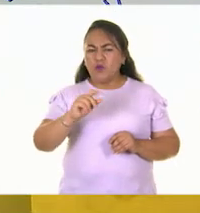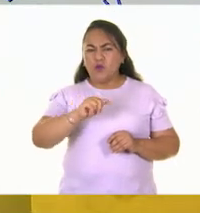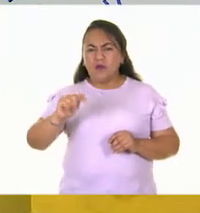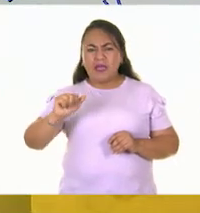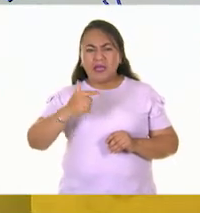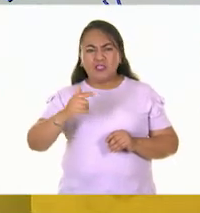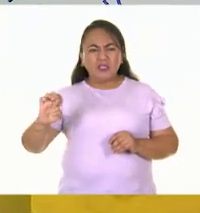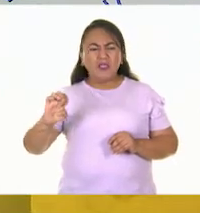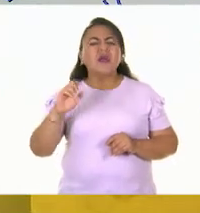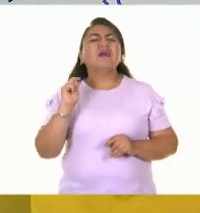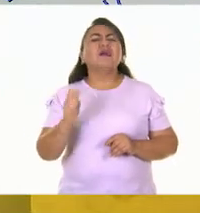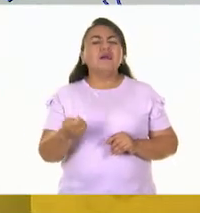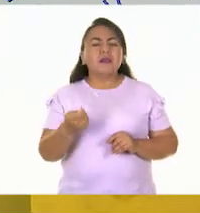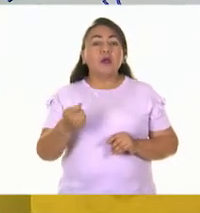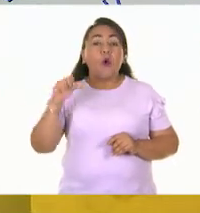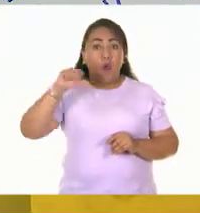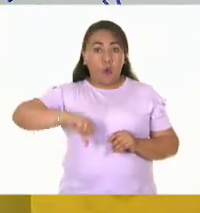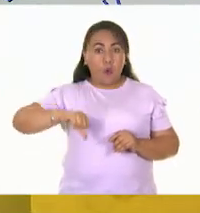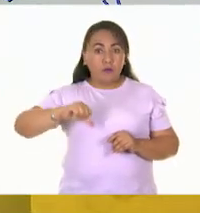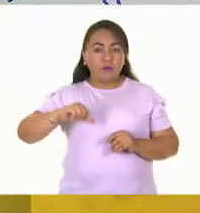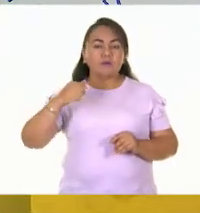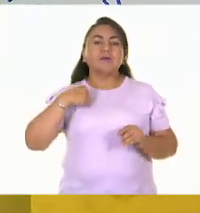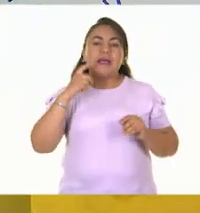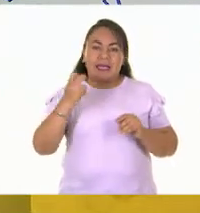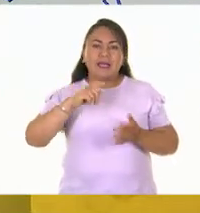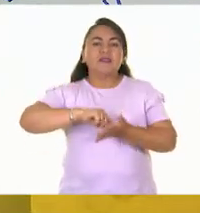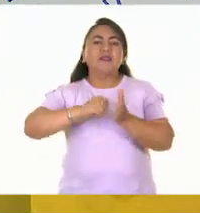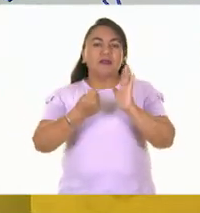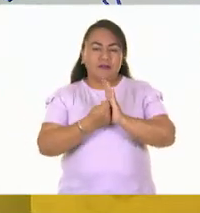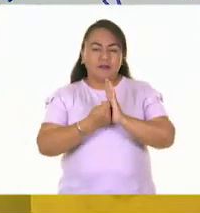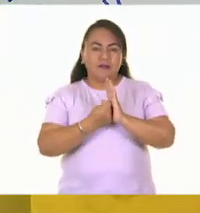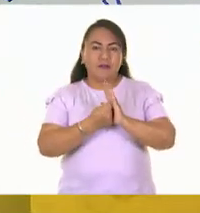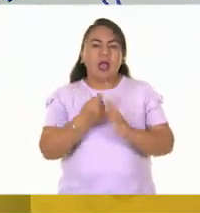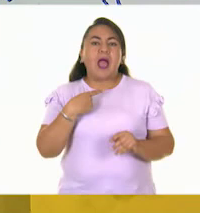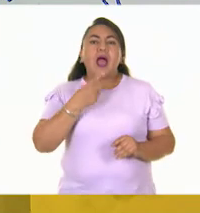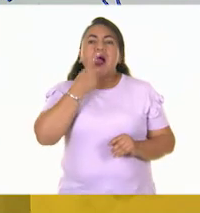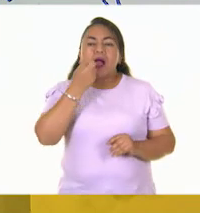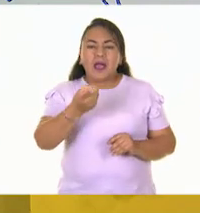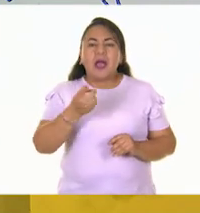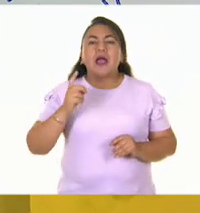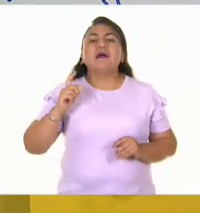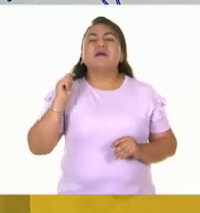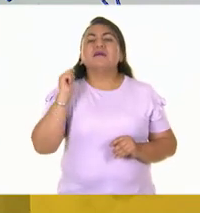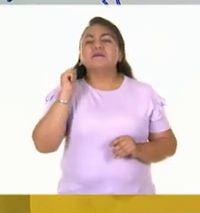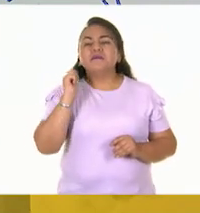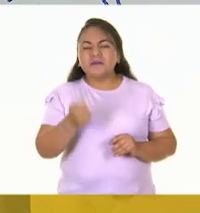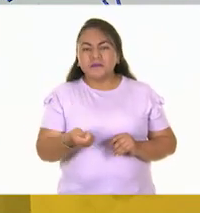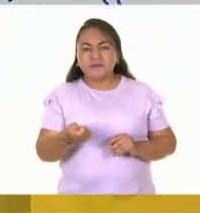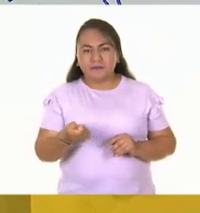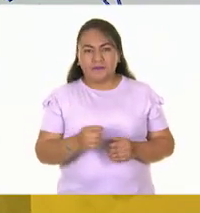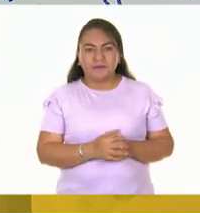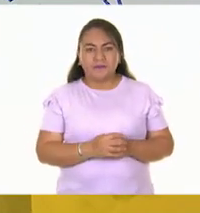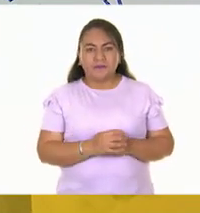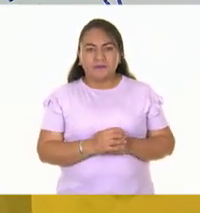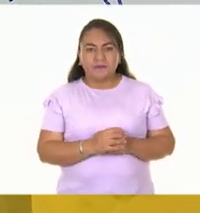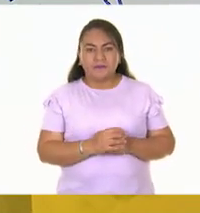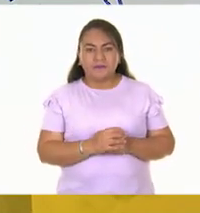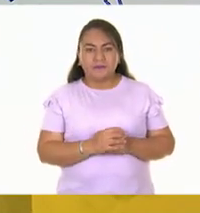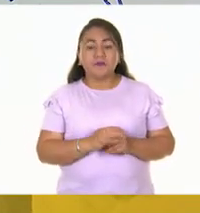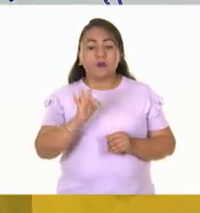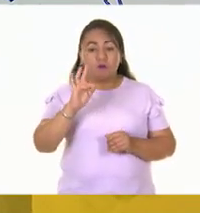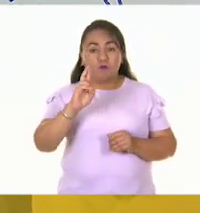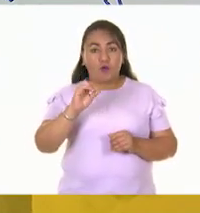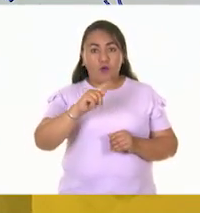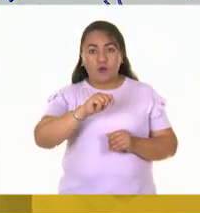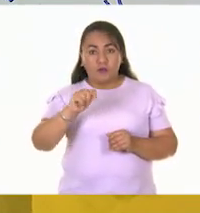técnica que vamos a estar usando el día de hoy, ya les dijimos, frotage. Y consiste en lo siguiente. A ver, se llama